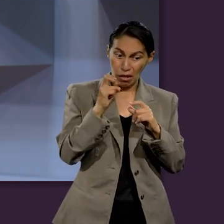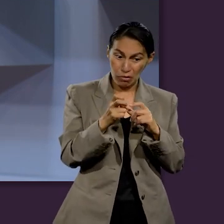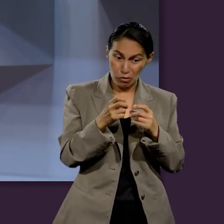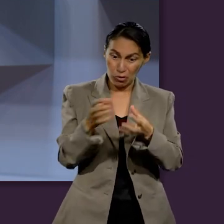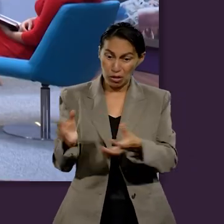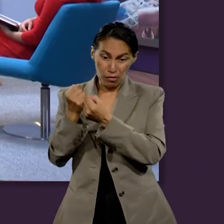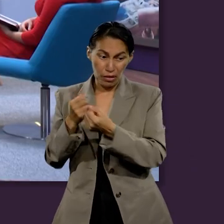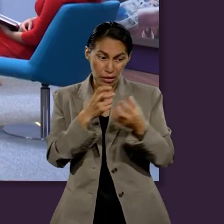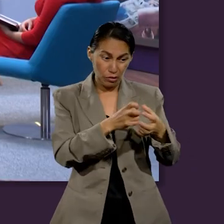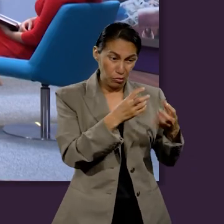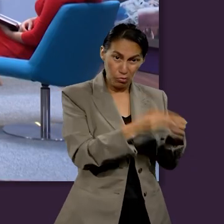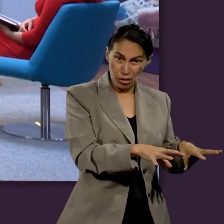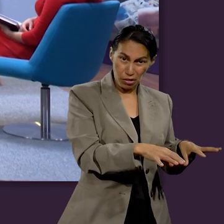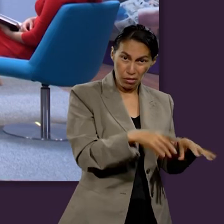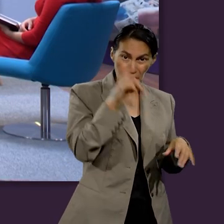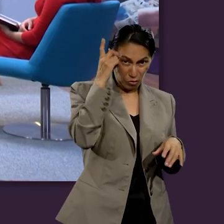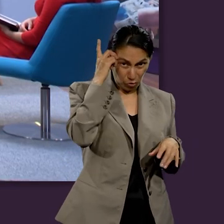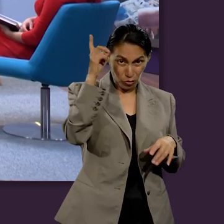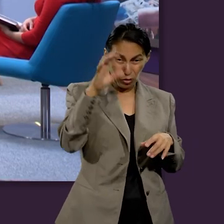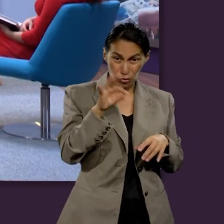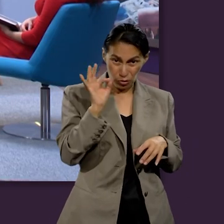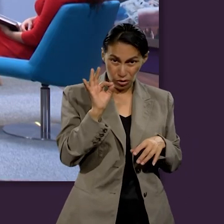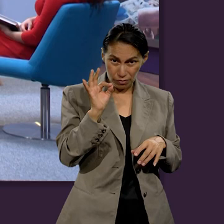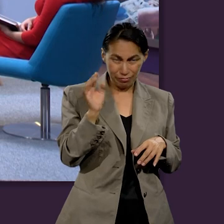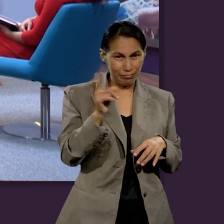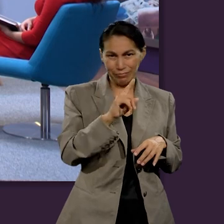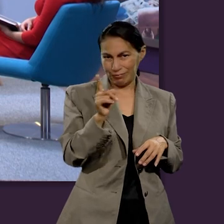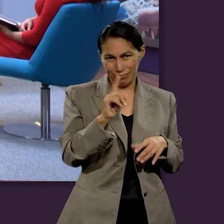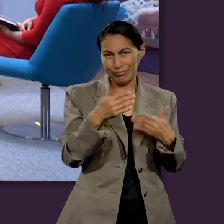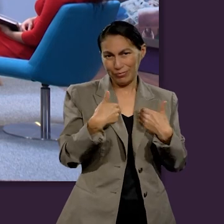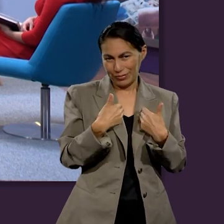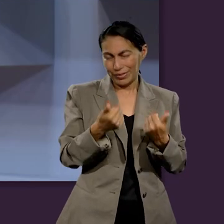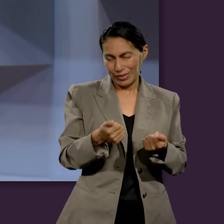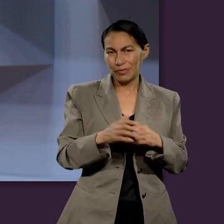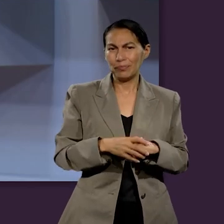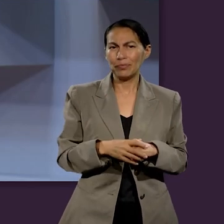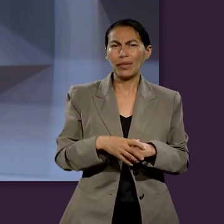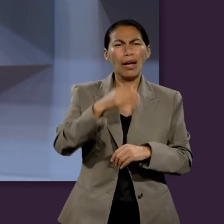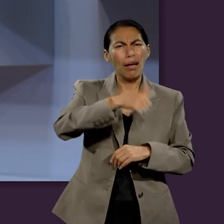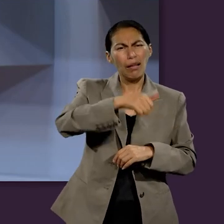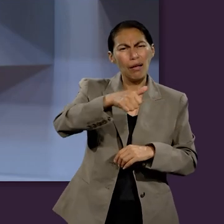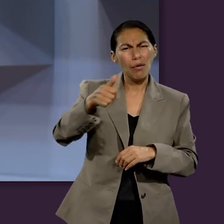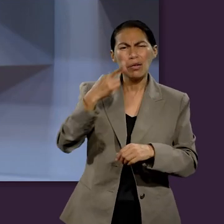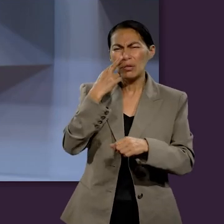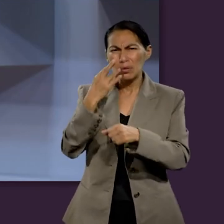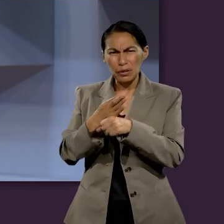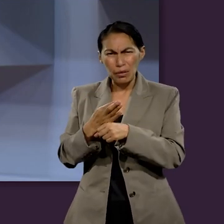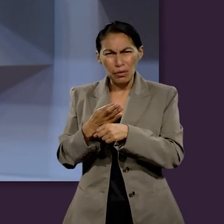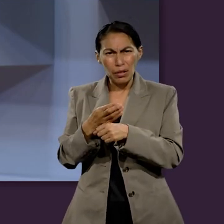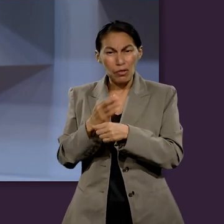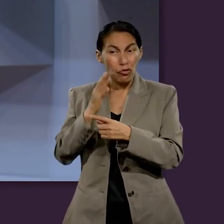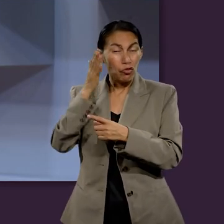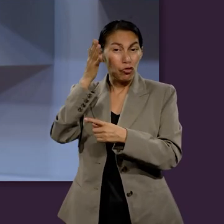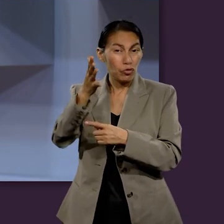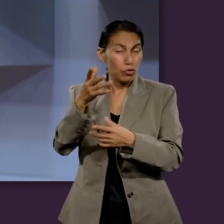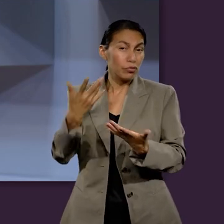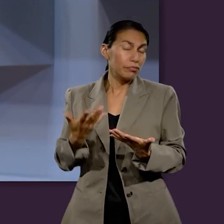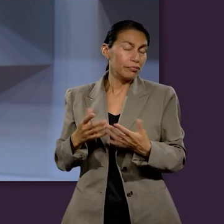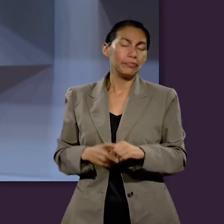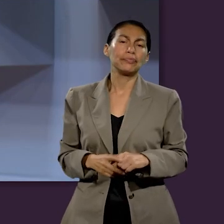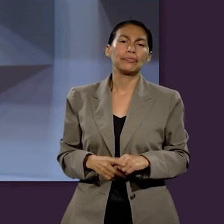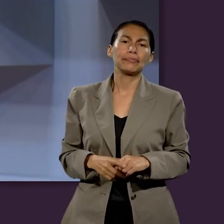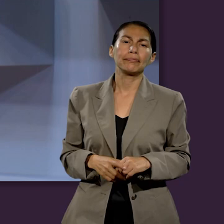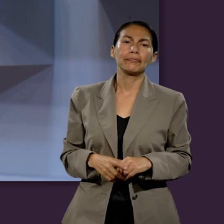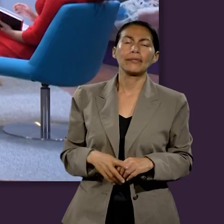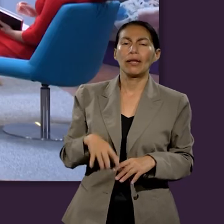para salvación y a otros para perdición. Entonces, ¿cómo sería esto de que cada uno es moralmente responsable de su propio